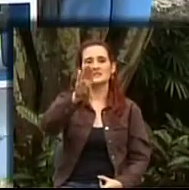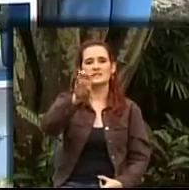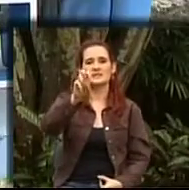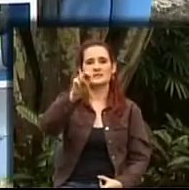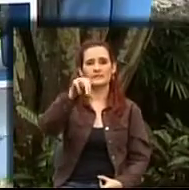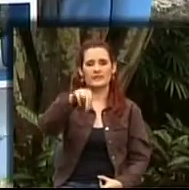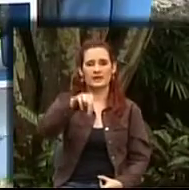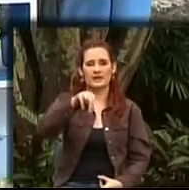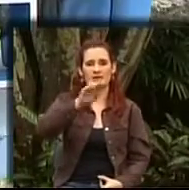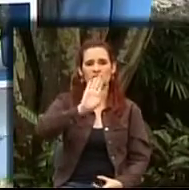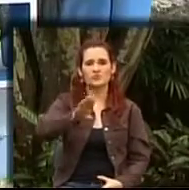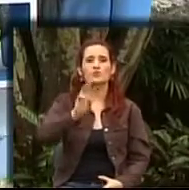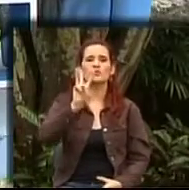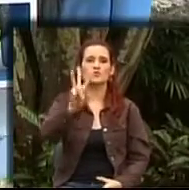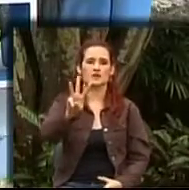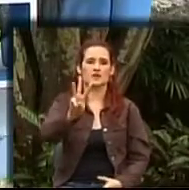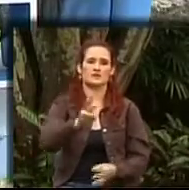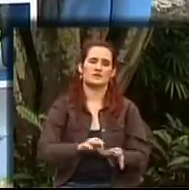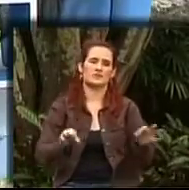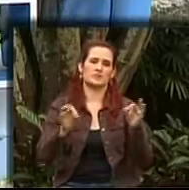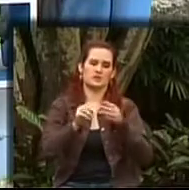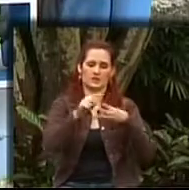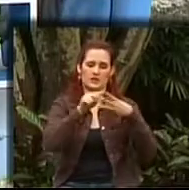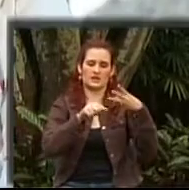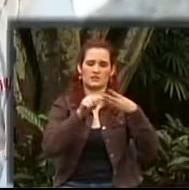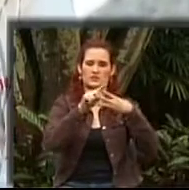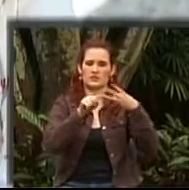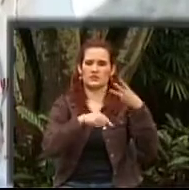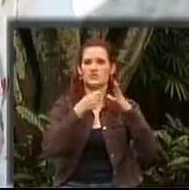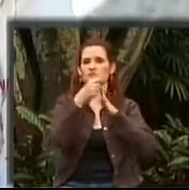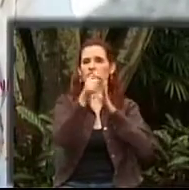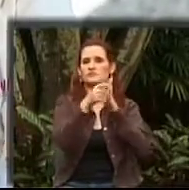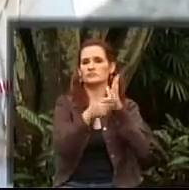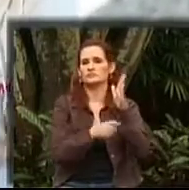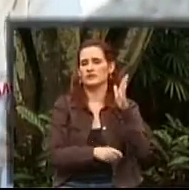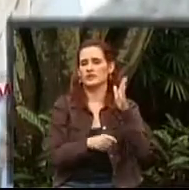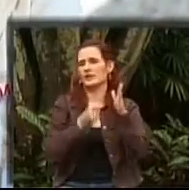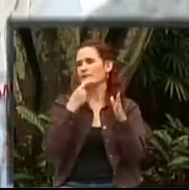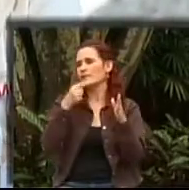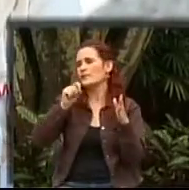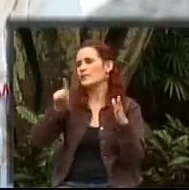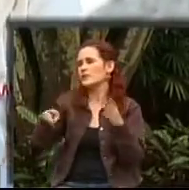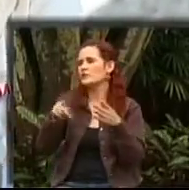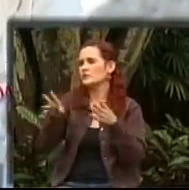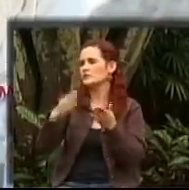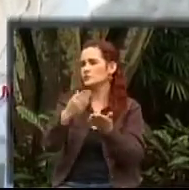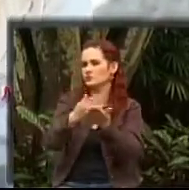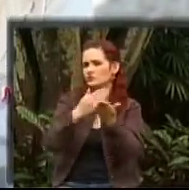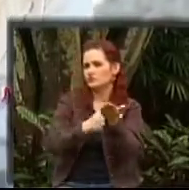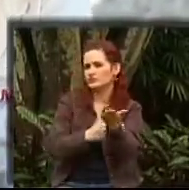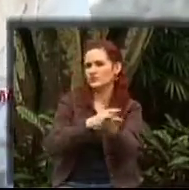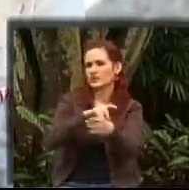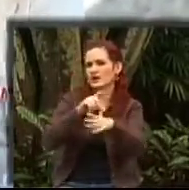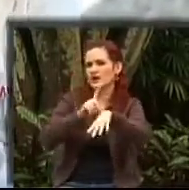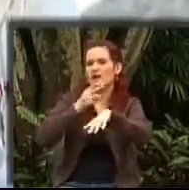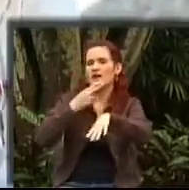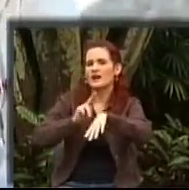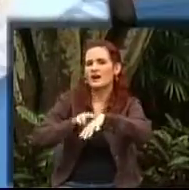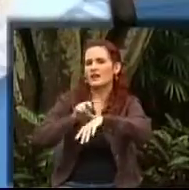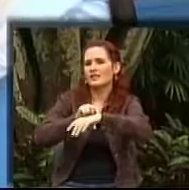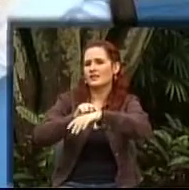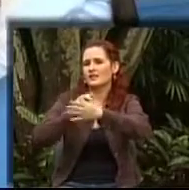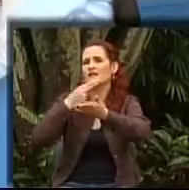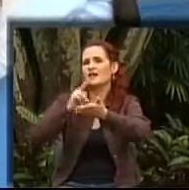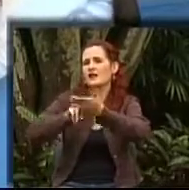Doctor, una pregunta, ¿es el certificado dónde lo obtienen estas personas? ¿A través del régimen subsidiado, en las EPS?